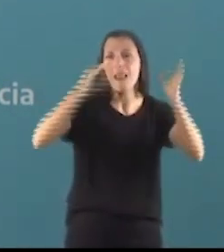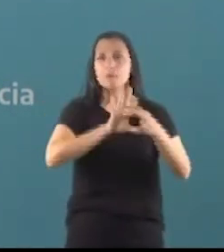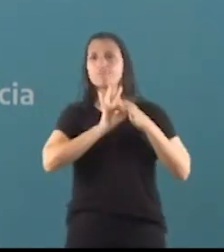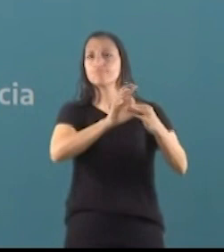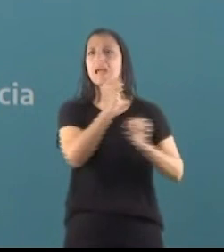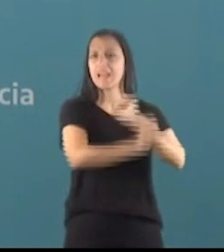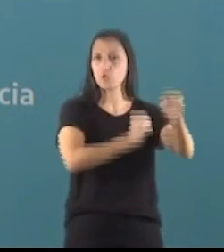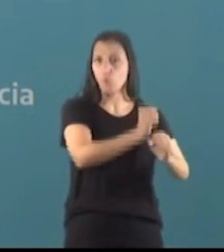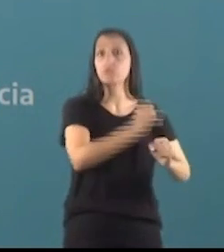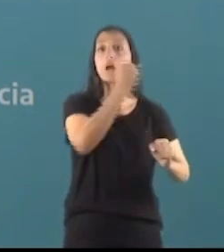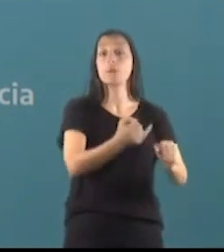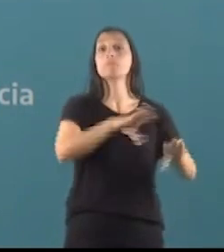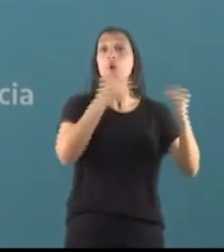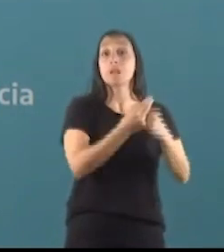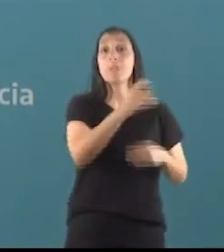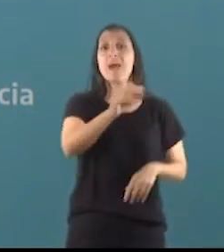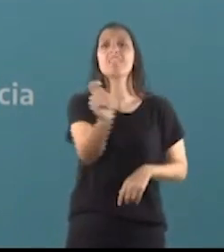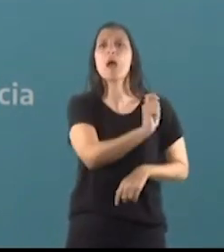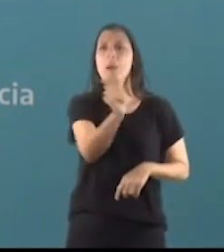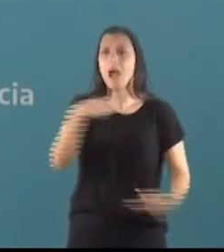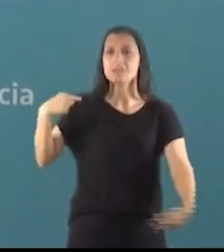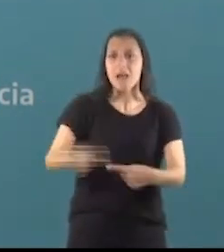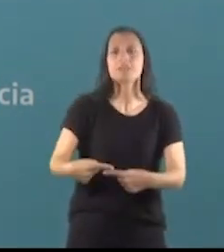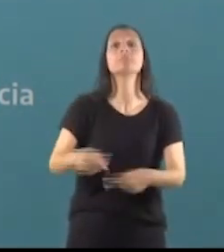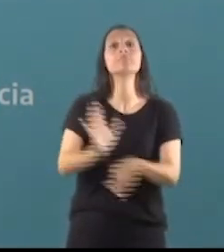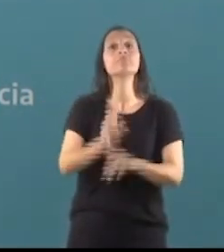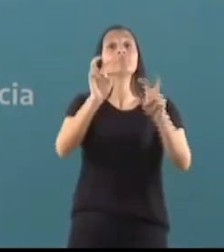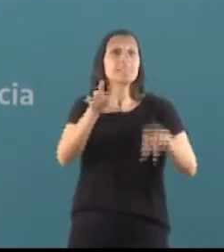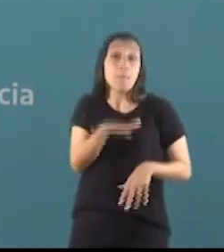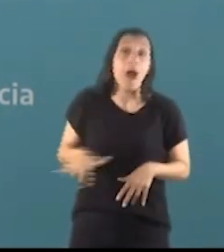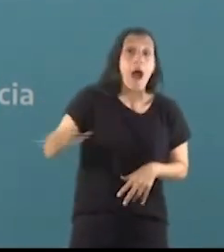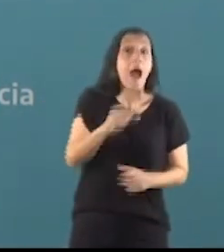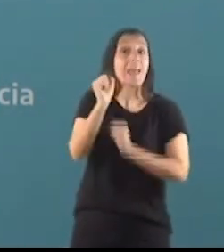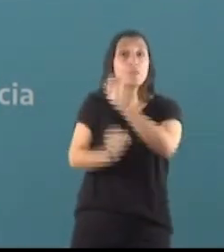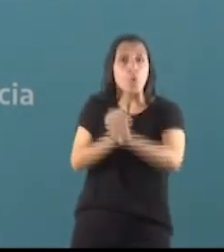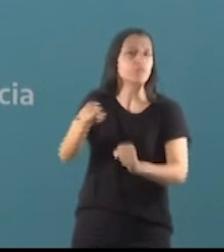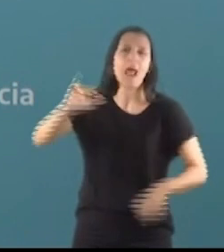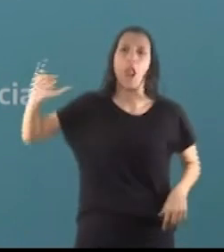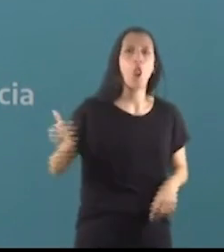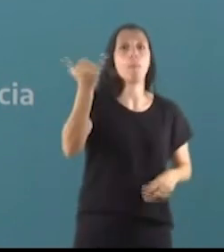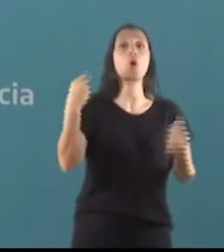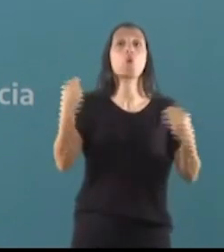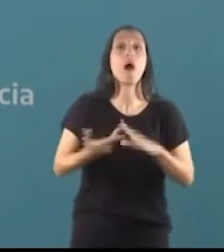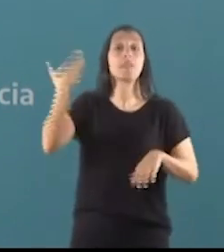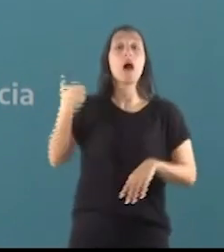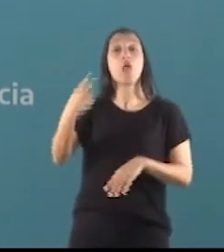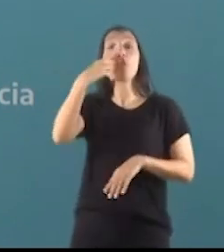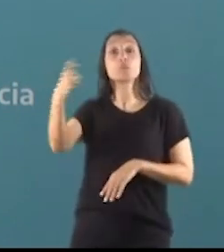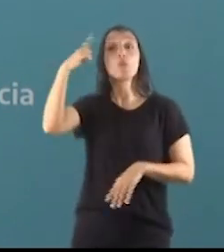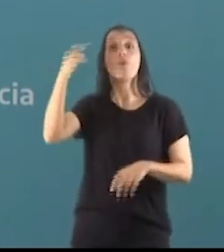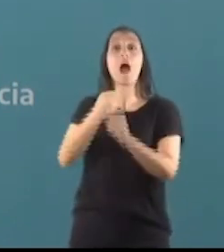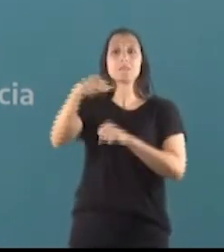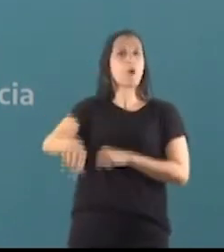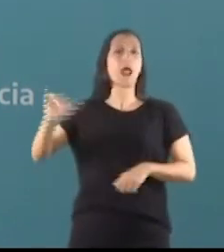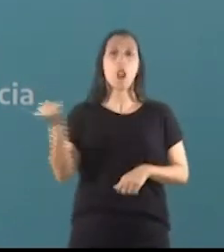lleva subas de 20 meses consecutivos. En este caso, en el caso del empleo industrial, es el mejor número desde el 2009. A